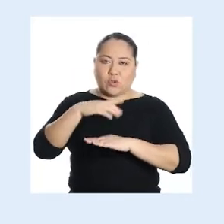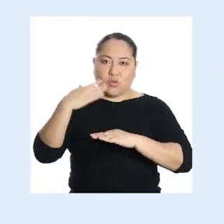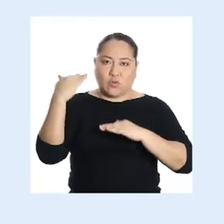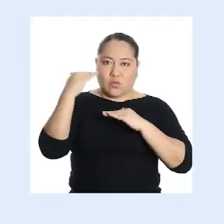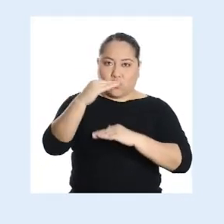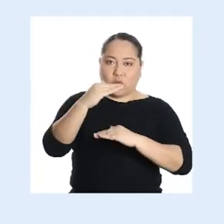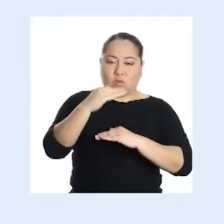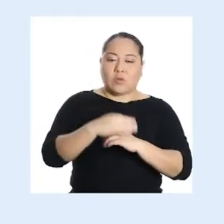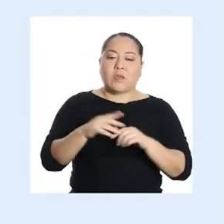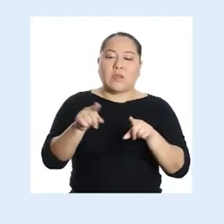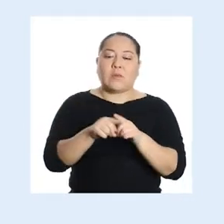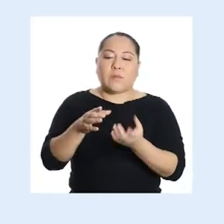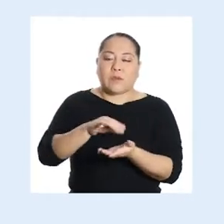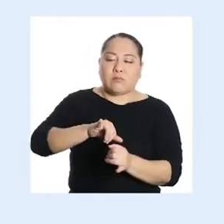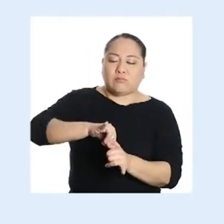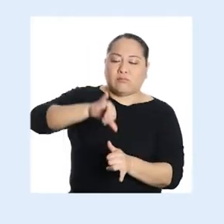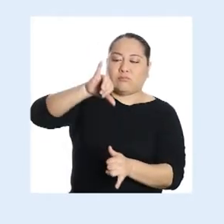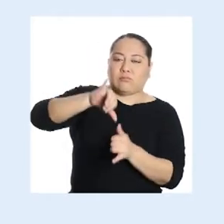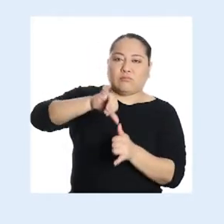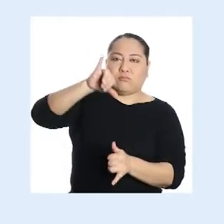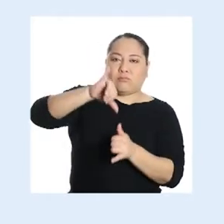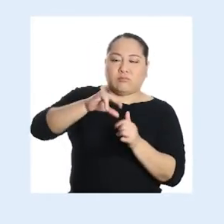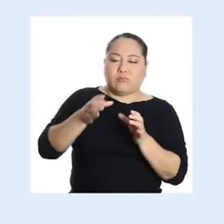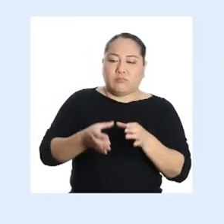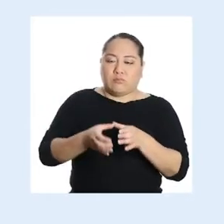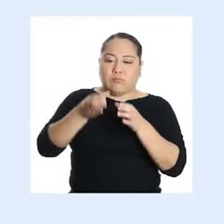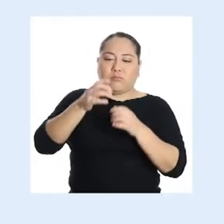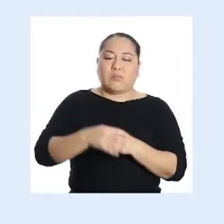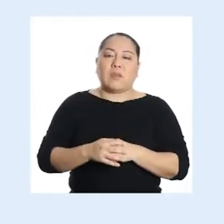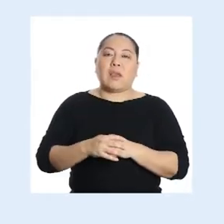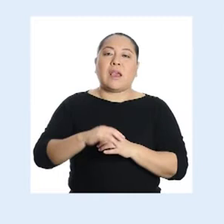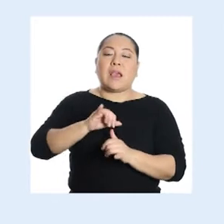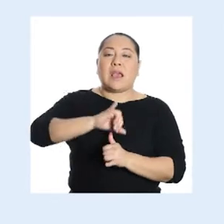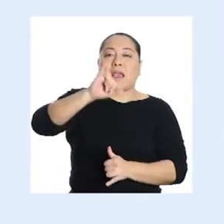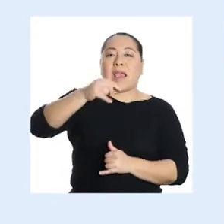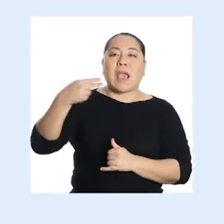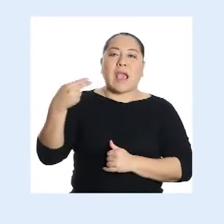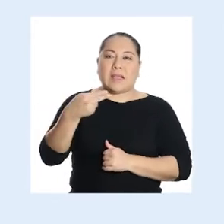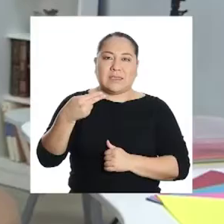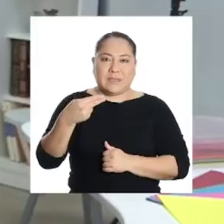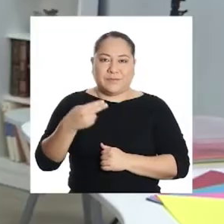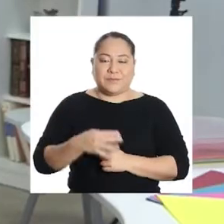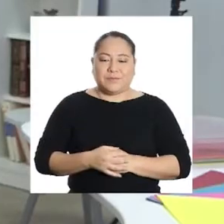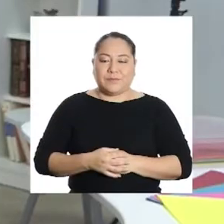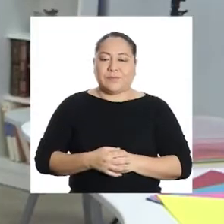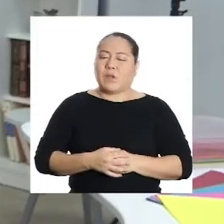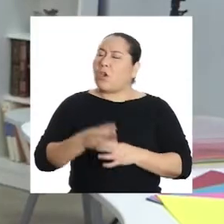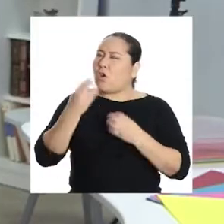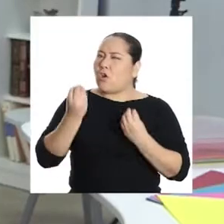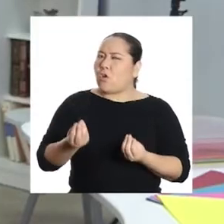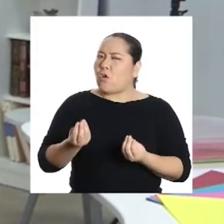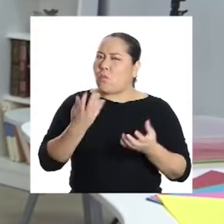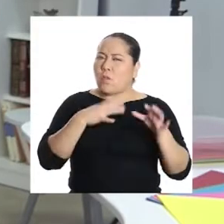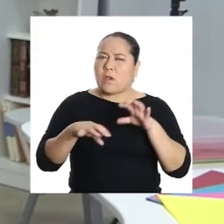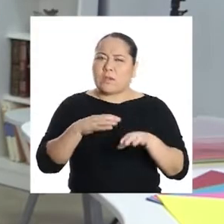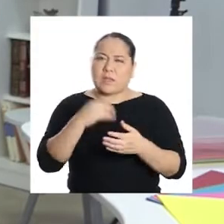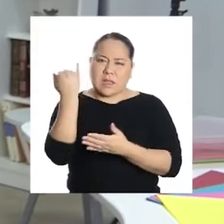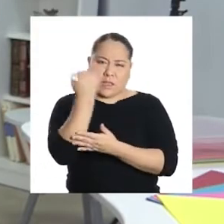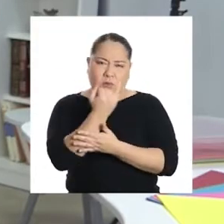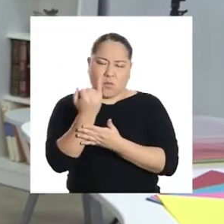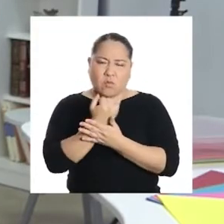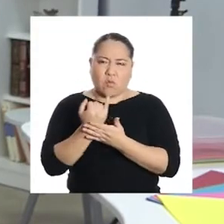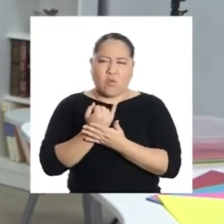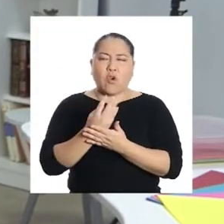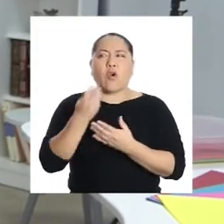Y también una altura, que representamos con la letra H. Y, ¿cómo podríamos hacer el